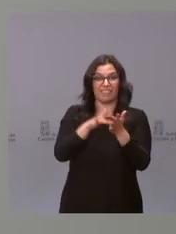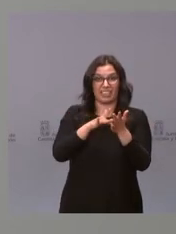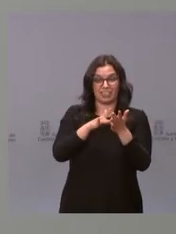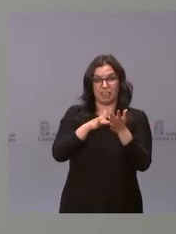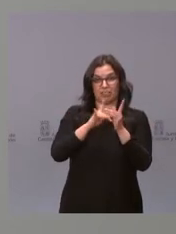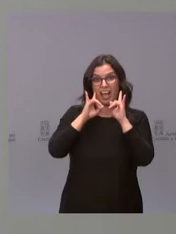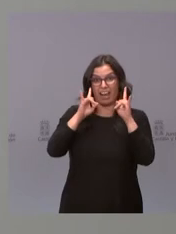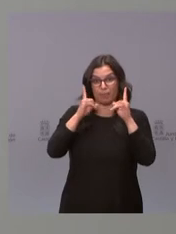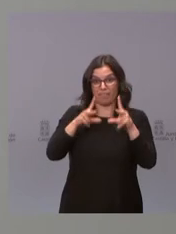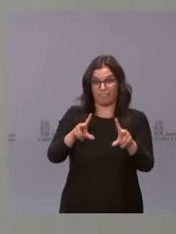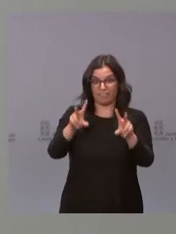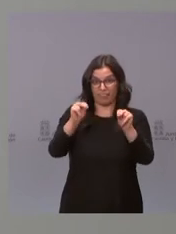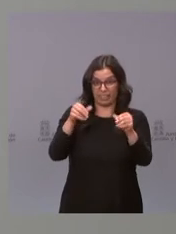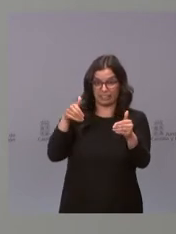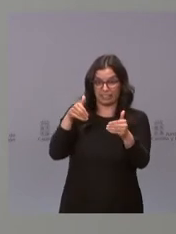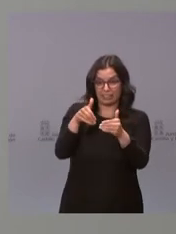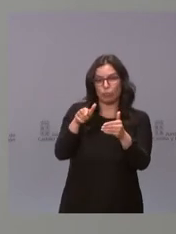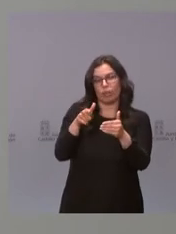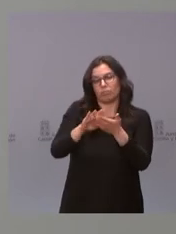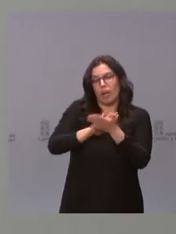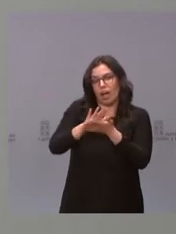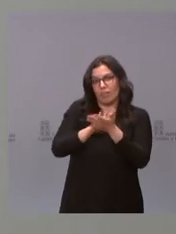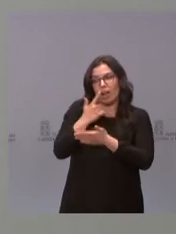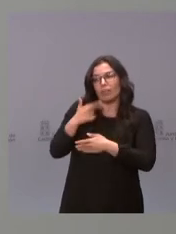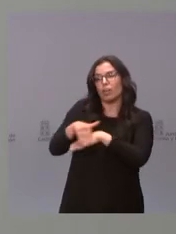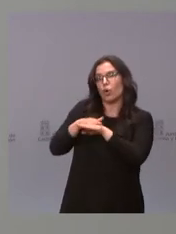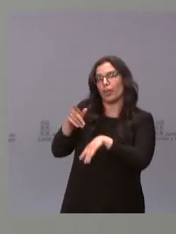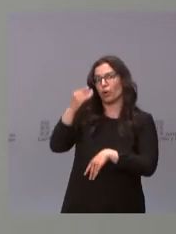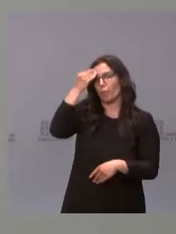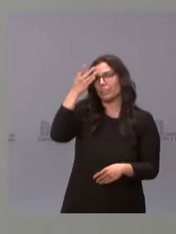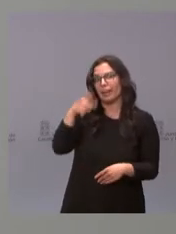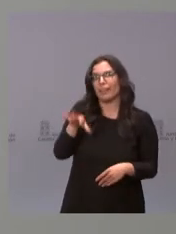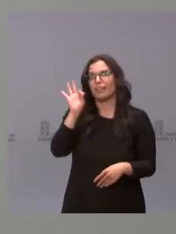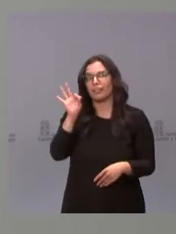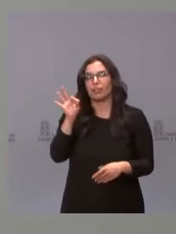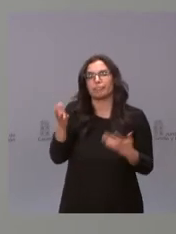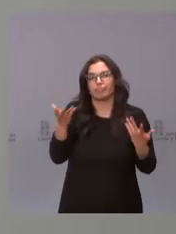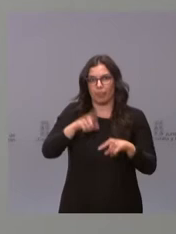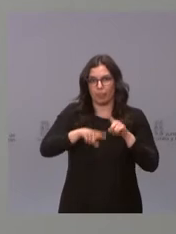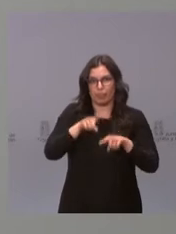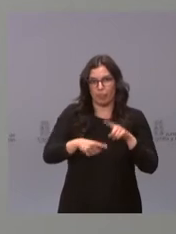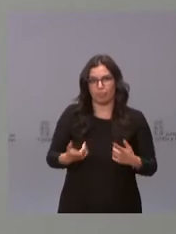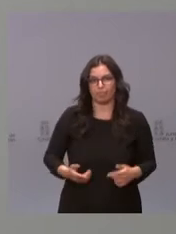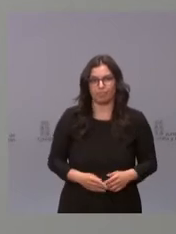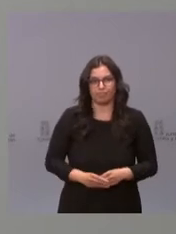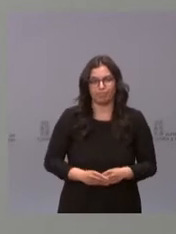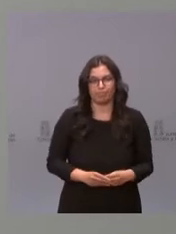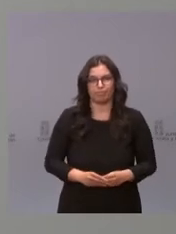se dará una valoración y el Gobierno tendrá que tomar las decisiones en consecuencia.